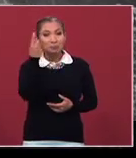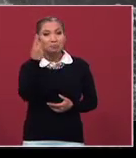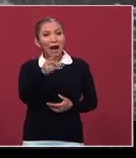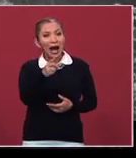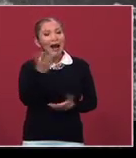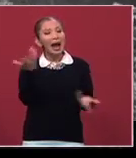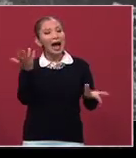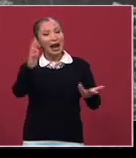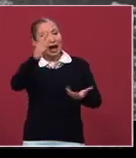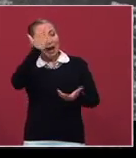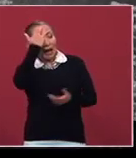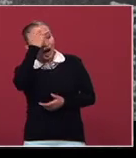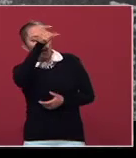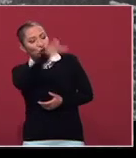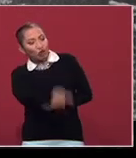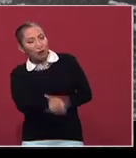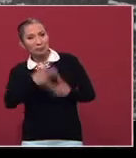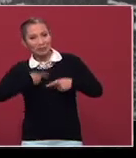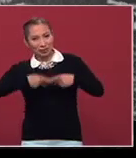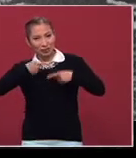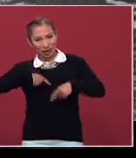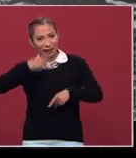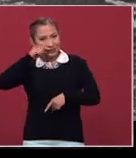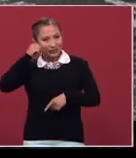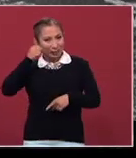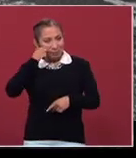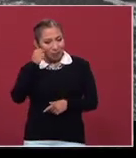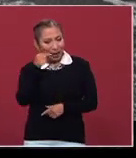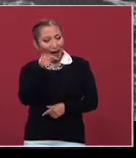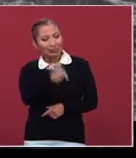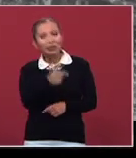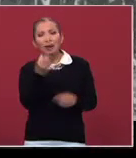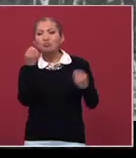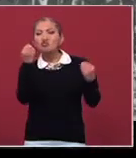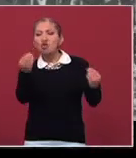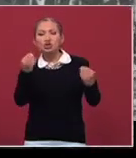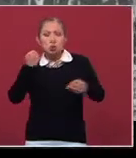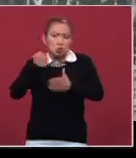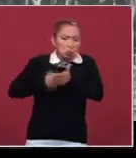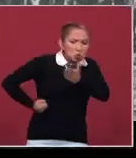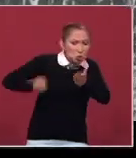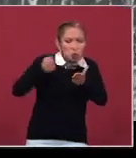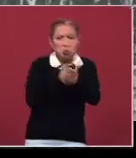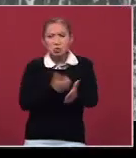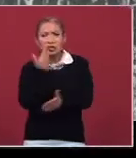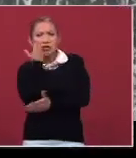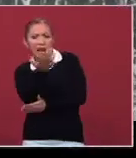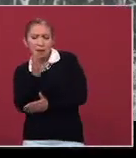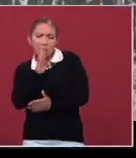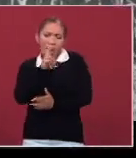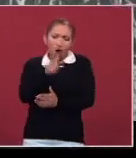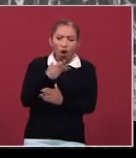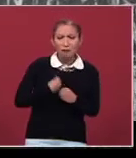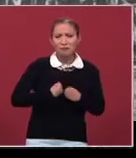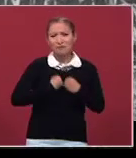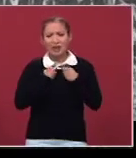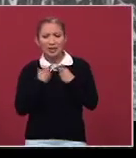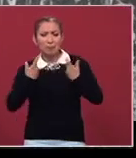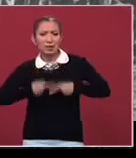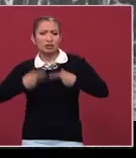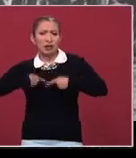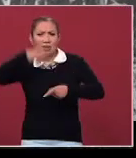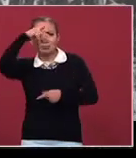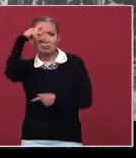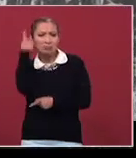recordar a ese personaje que tanto peleó por mejorar las condiciones de los